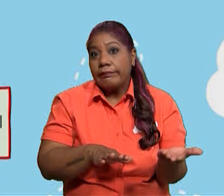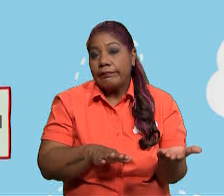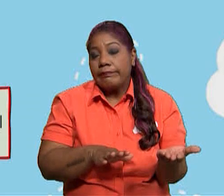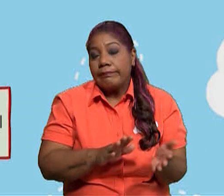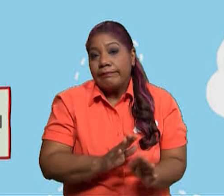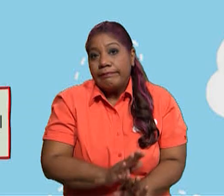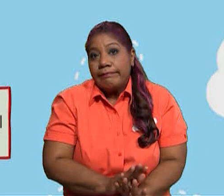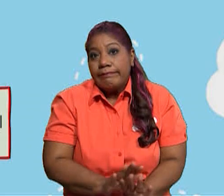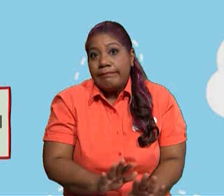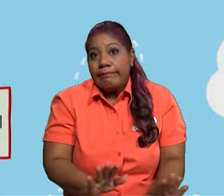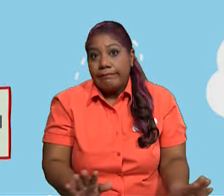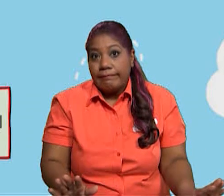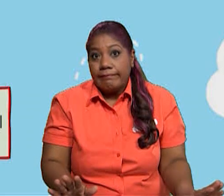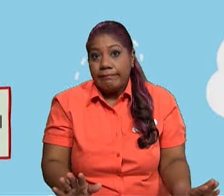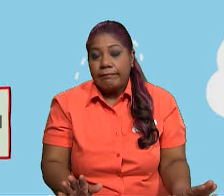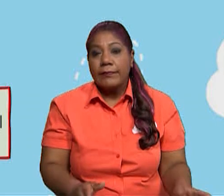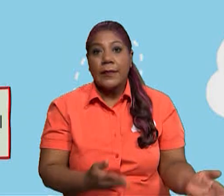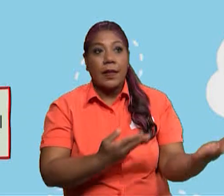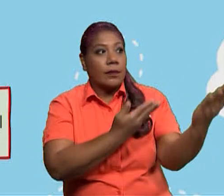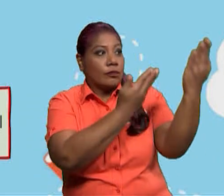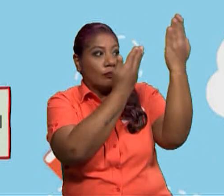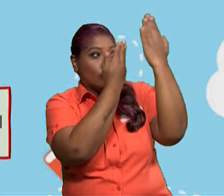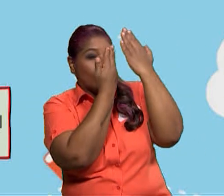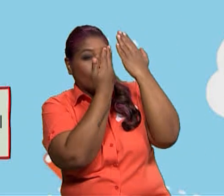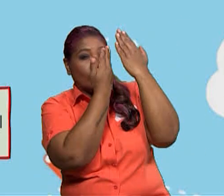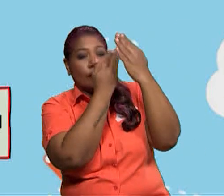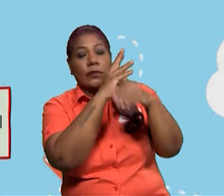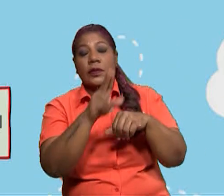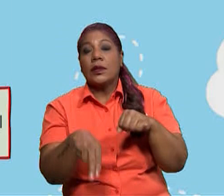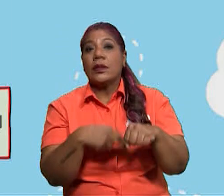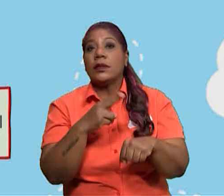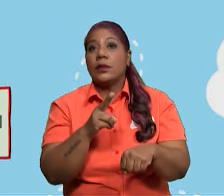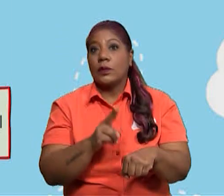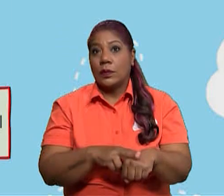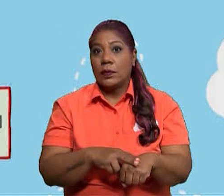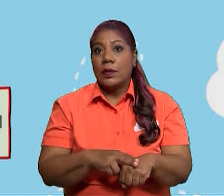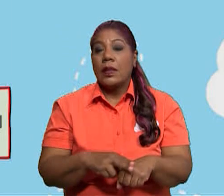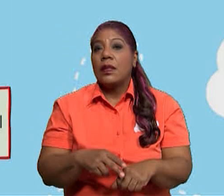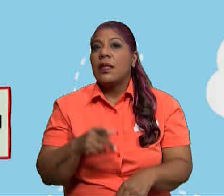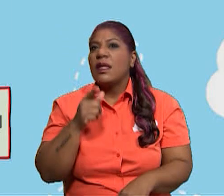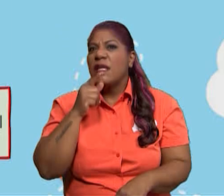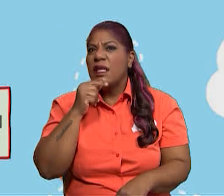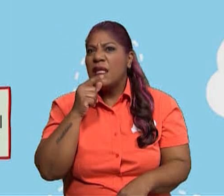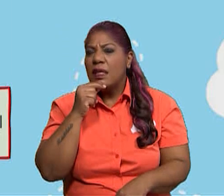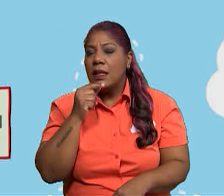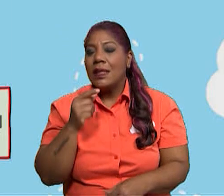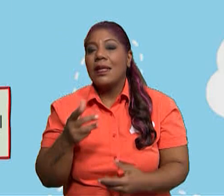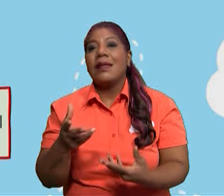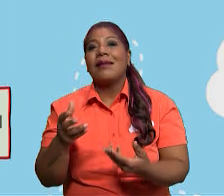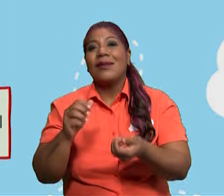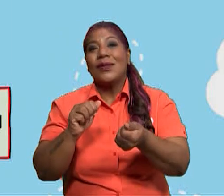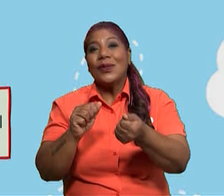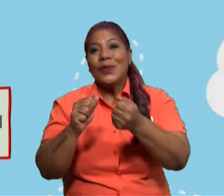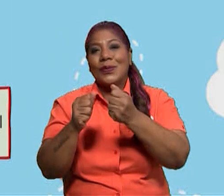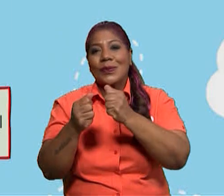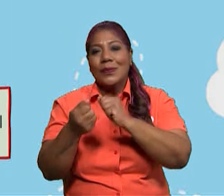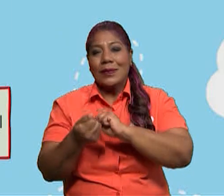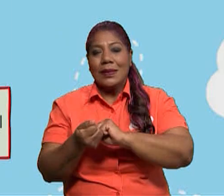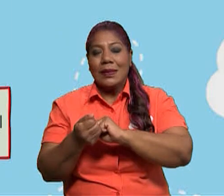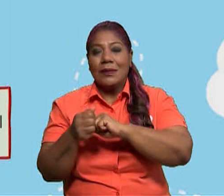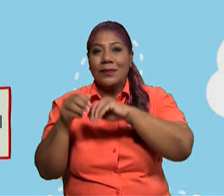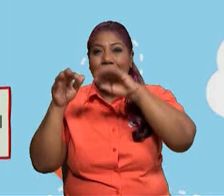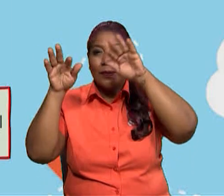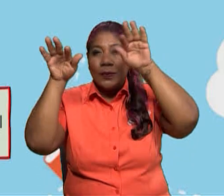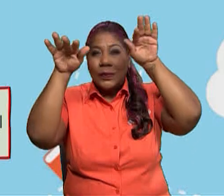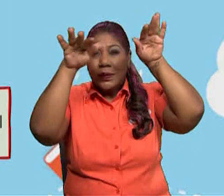Los desastres naturales algunas veces son causados por fenómenos naturales, que son los cambios producidos por la